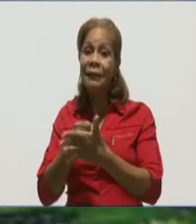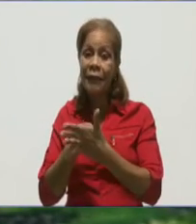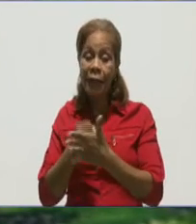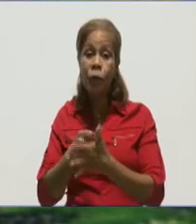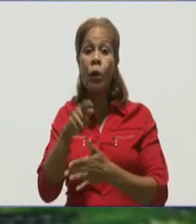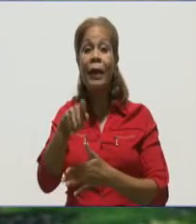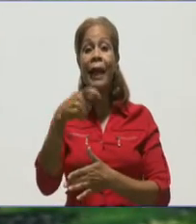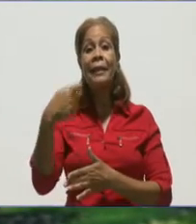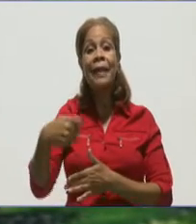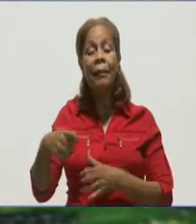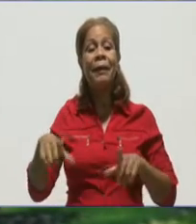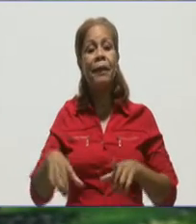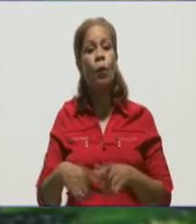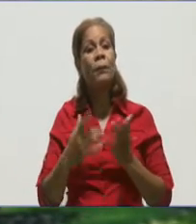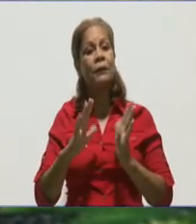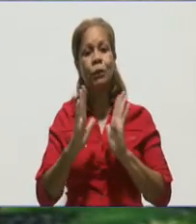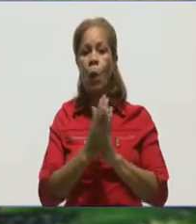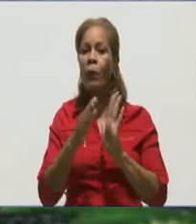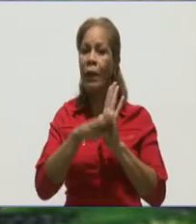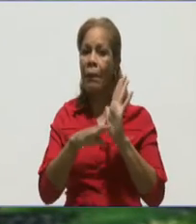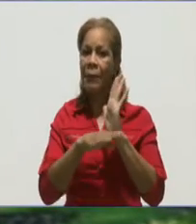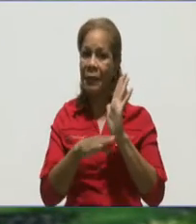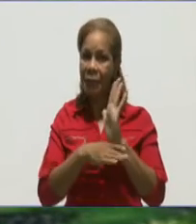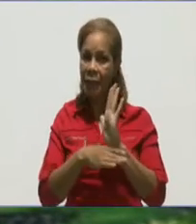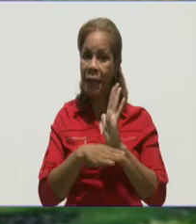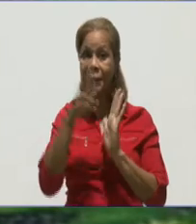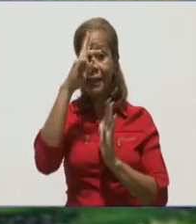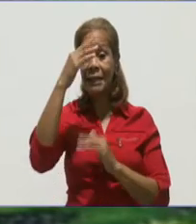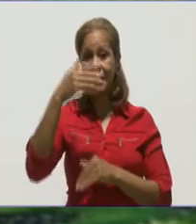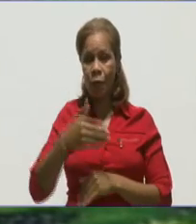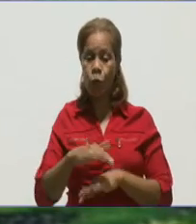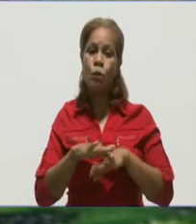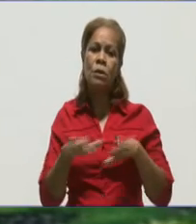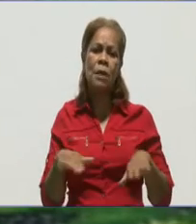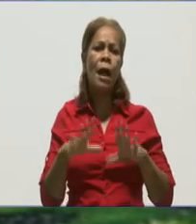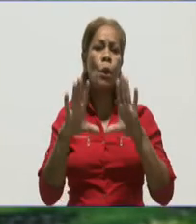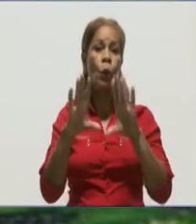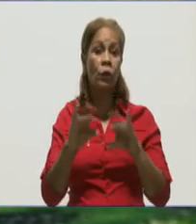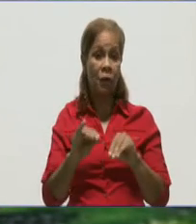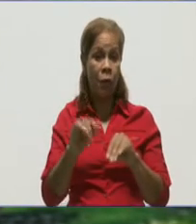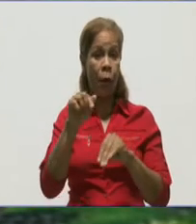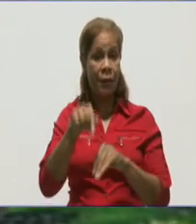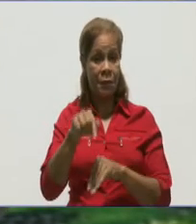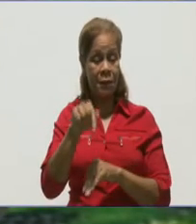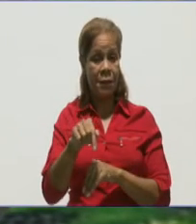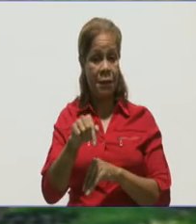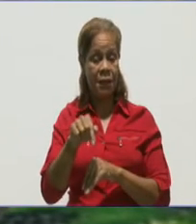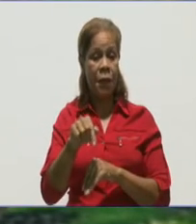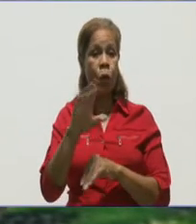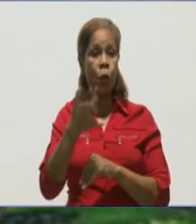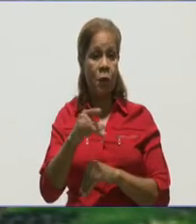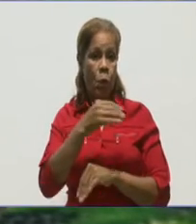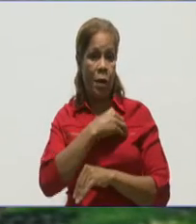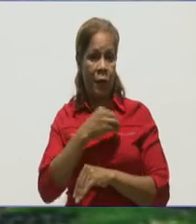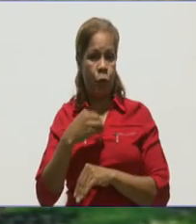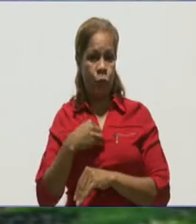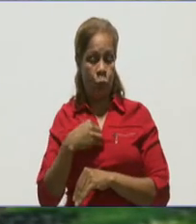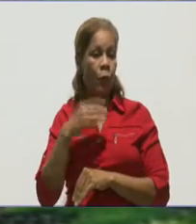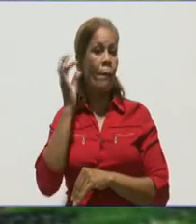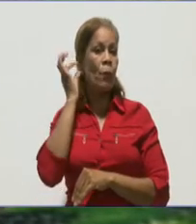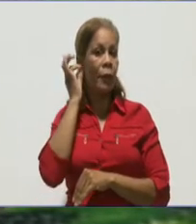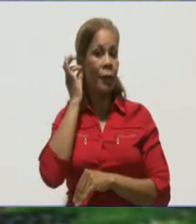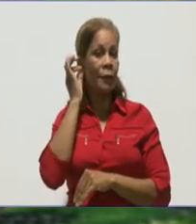cumpla estrictamente las medidas higiénico sanitarios ya lo dijo sanitarias ya lo dijo aquí en nuestro programa la doctora kenia